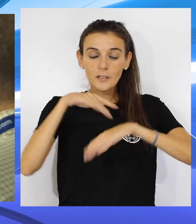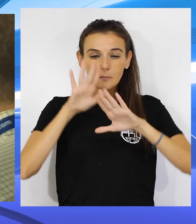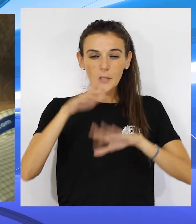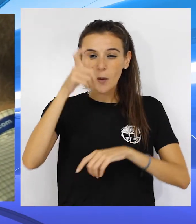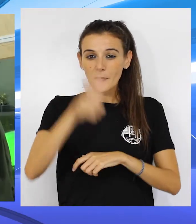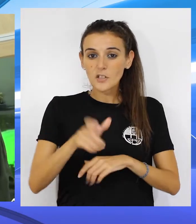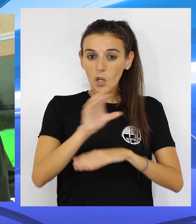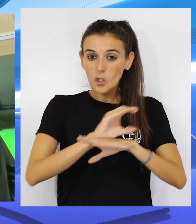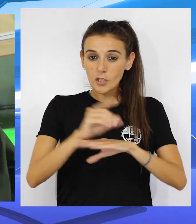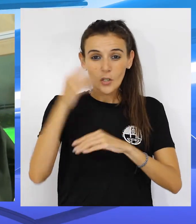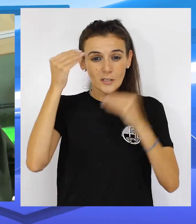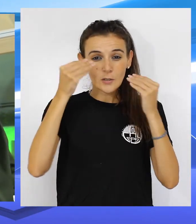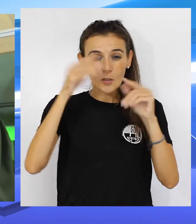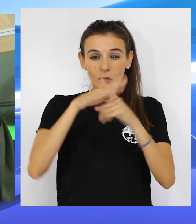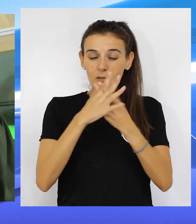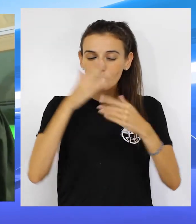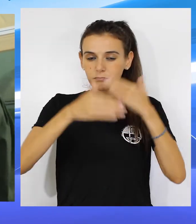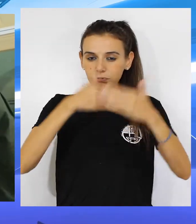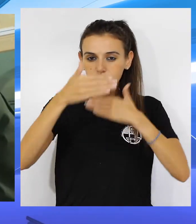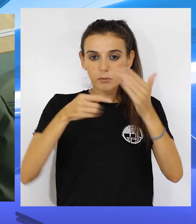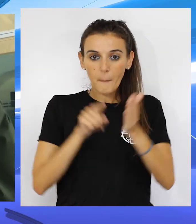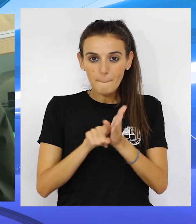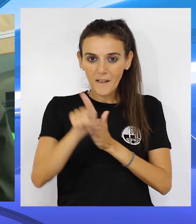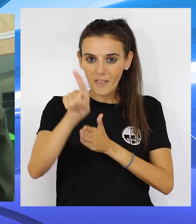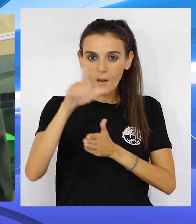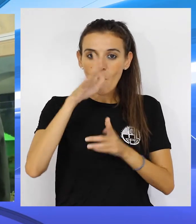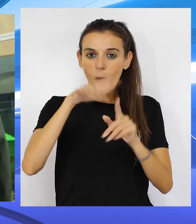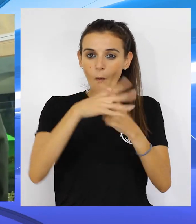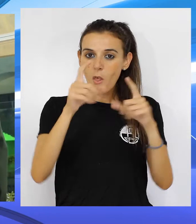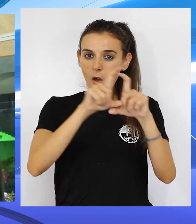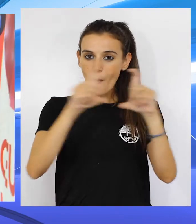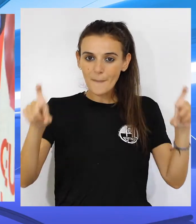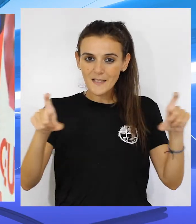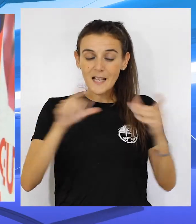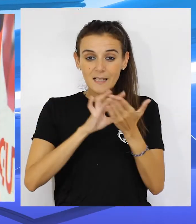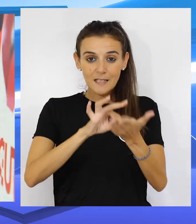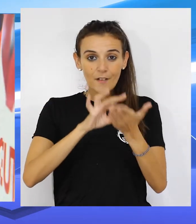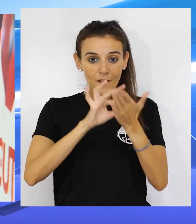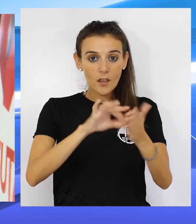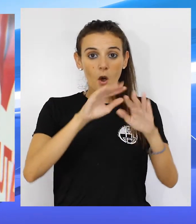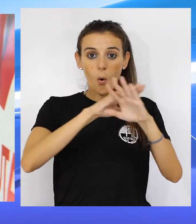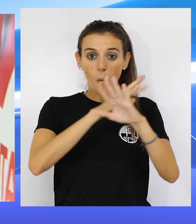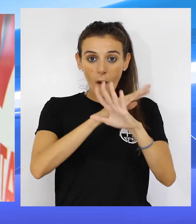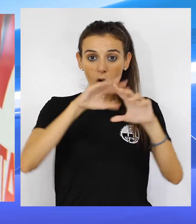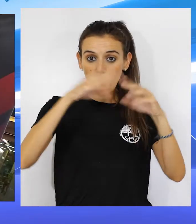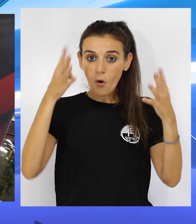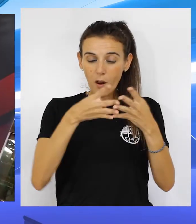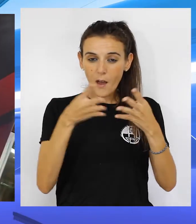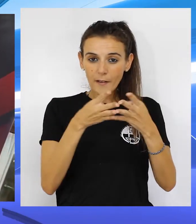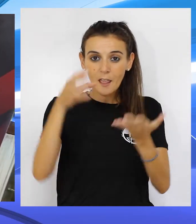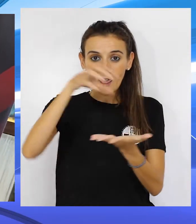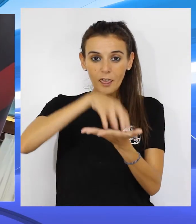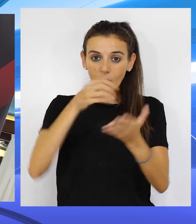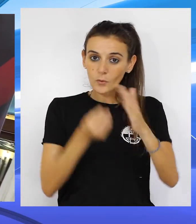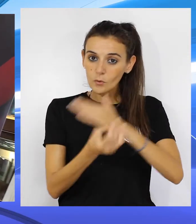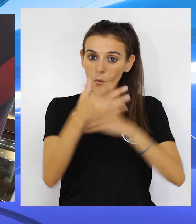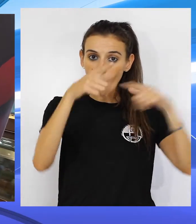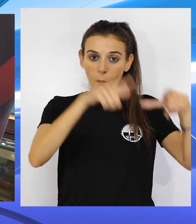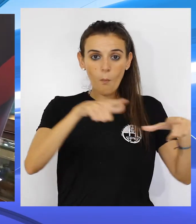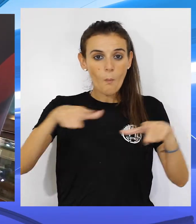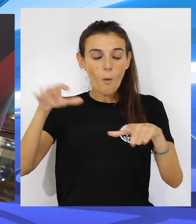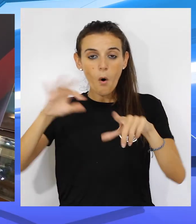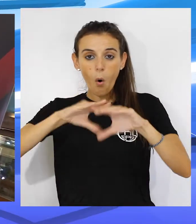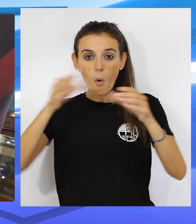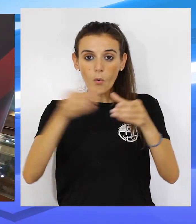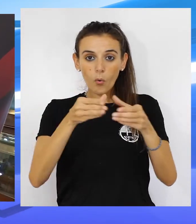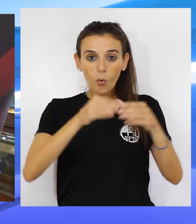Chandiramani cree que es el mejor momento para seguir avanzando. Por ejemplo, que las empresas que dan servicio a las de juego online también se instalen en Ceuta o la